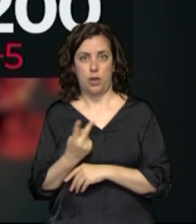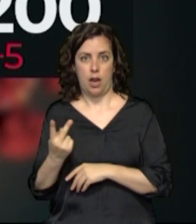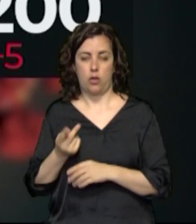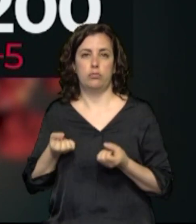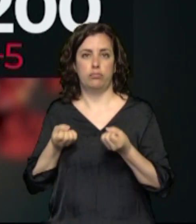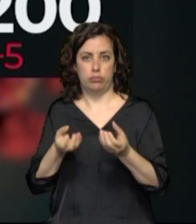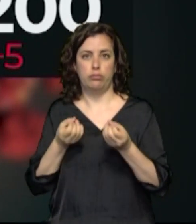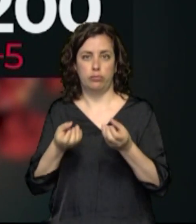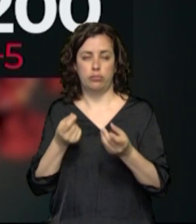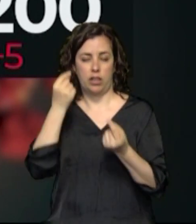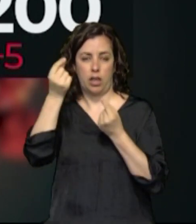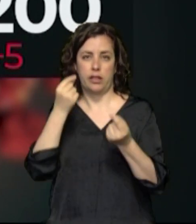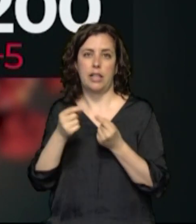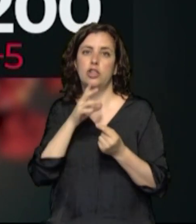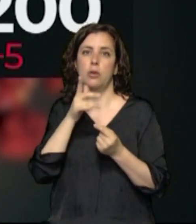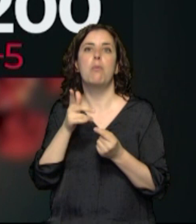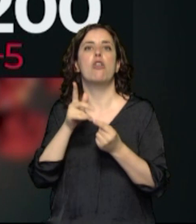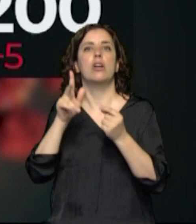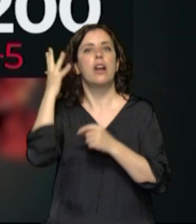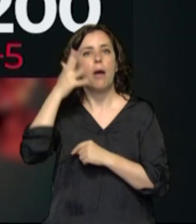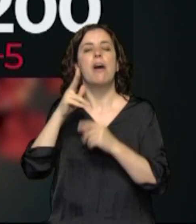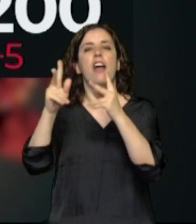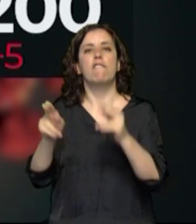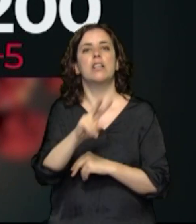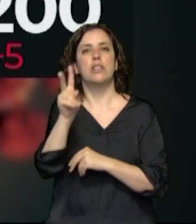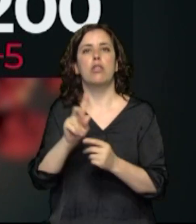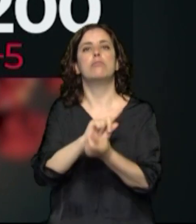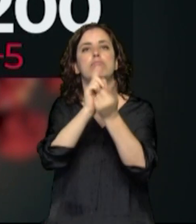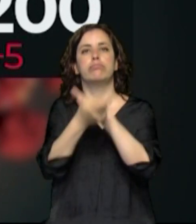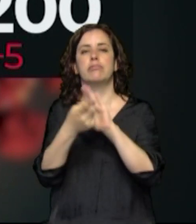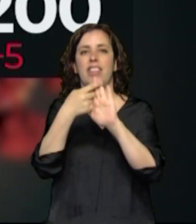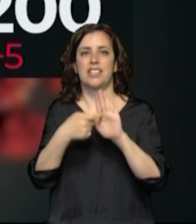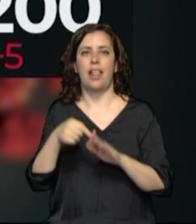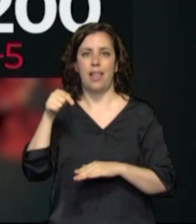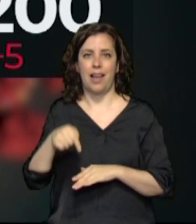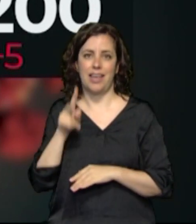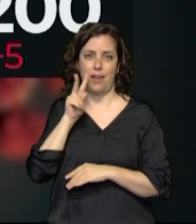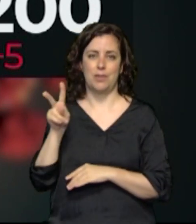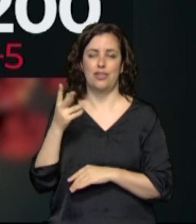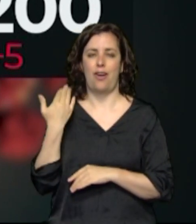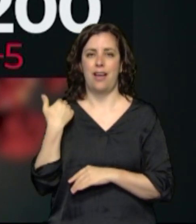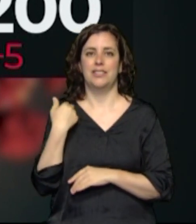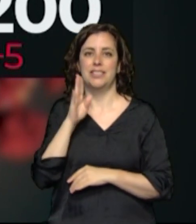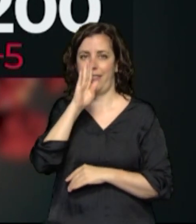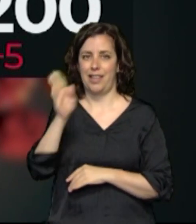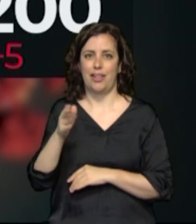paso de Navarra a la siguiente fase de la desescalada y que han podido seguir aquí en directo en Navarra Televisión.